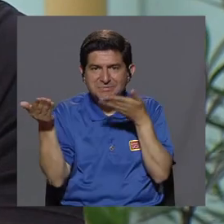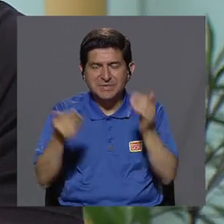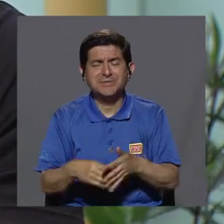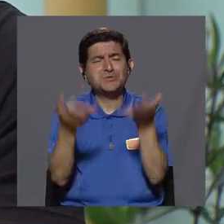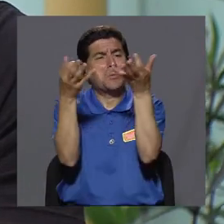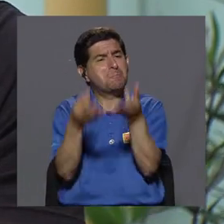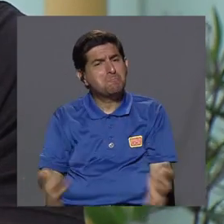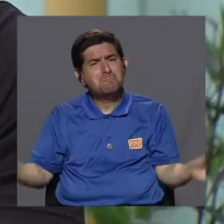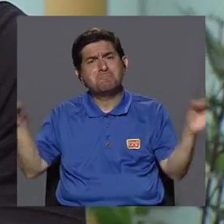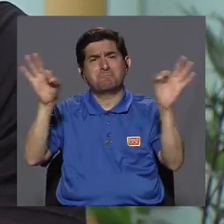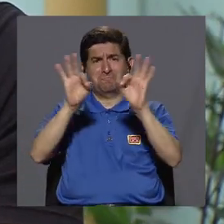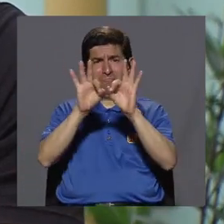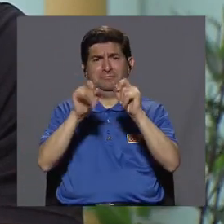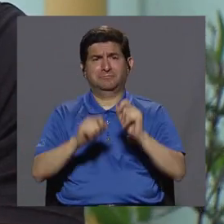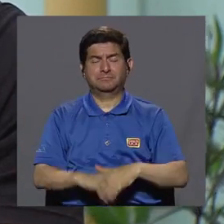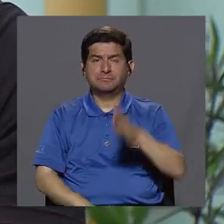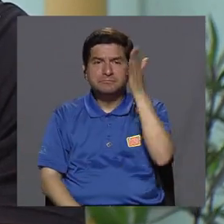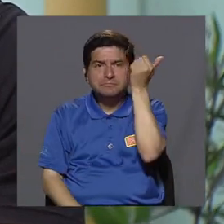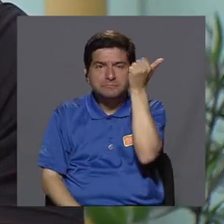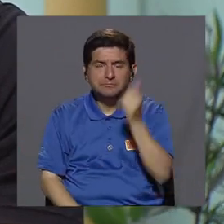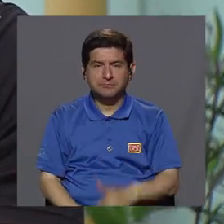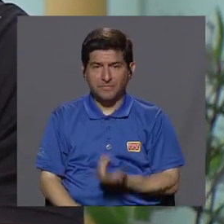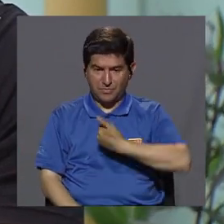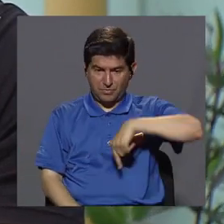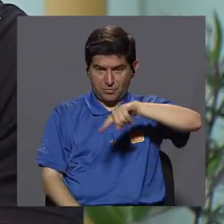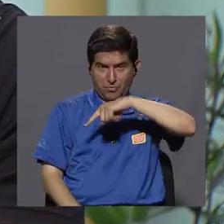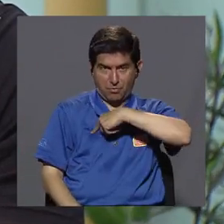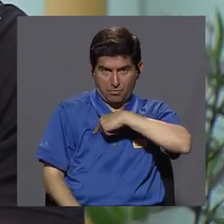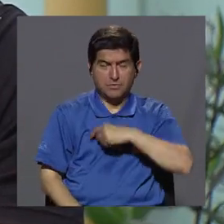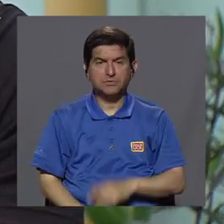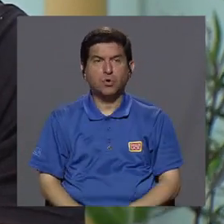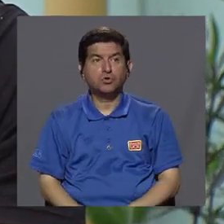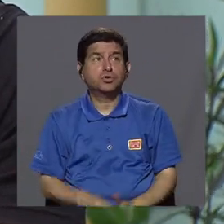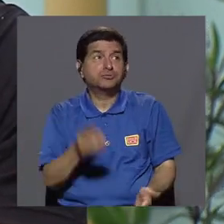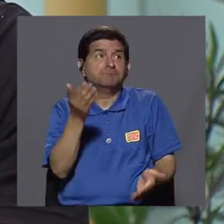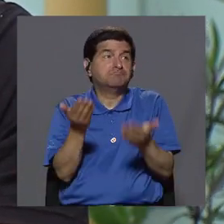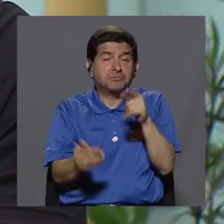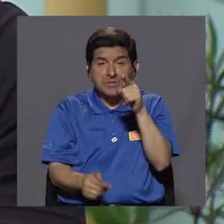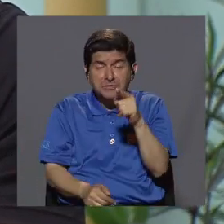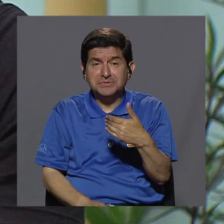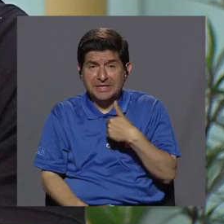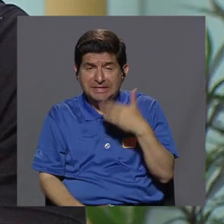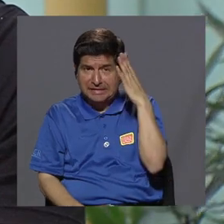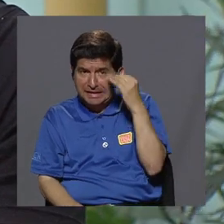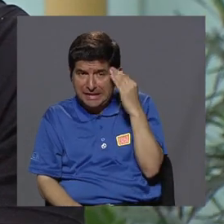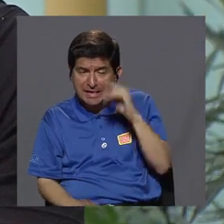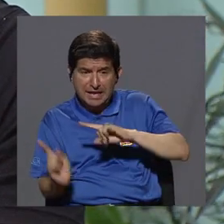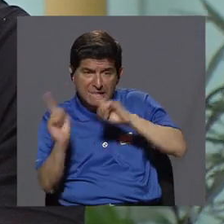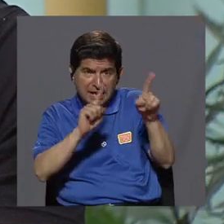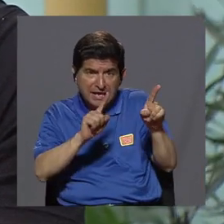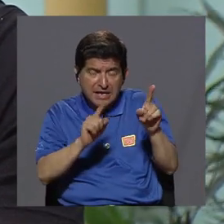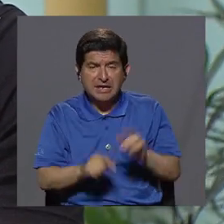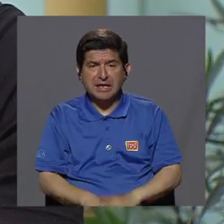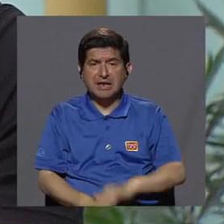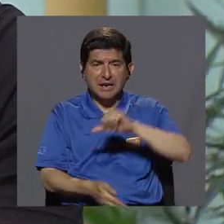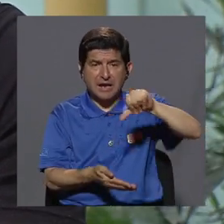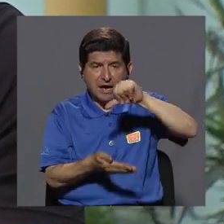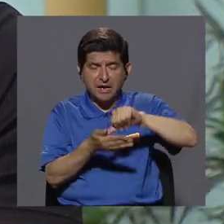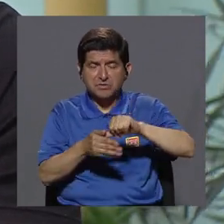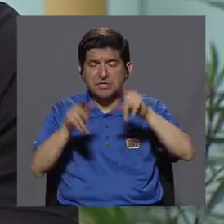Es sumamente importante, ¿por qué? Porque cuando nosotros estamos, o no sé si usted ha tenido la experiencia de ir a un centro